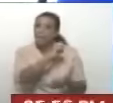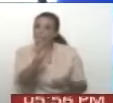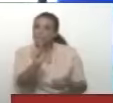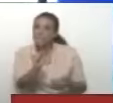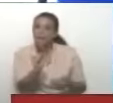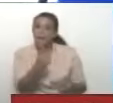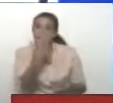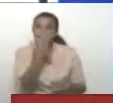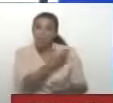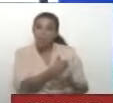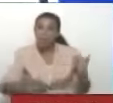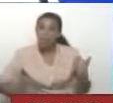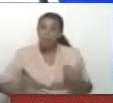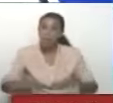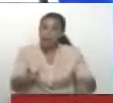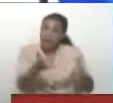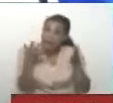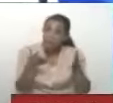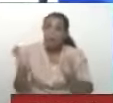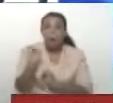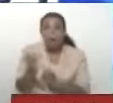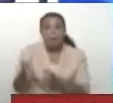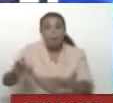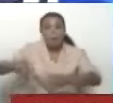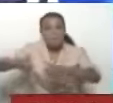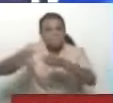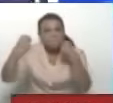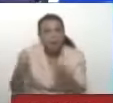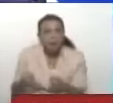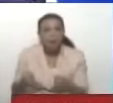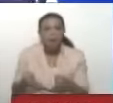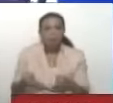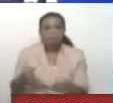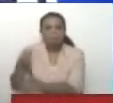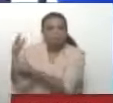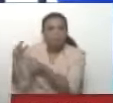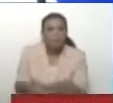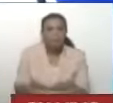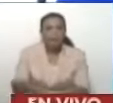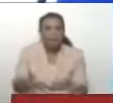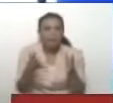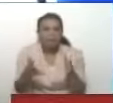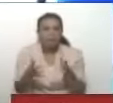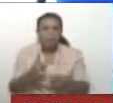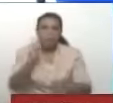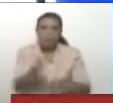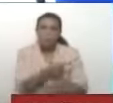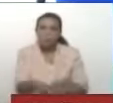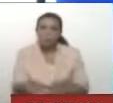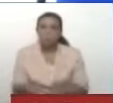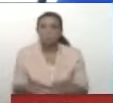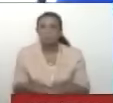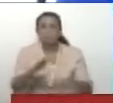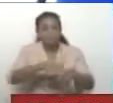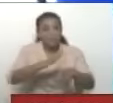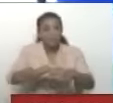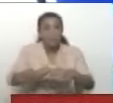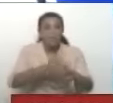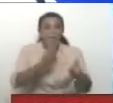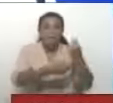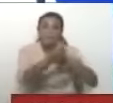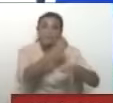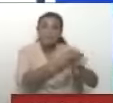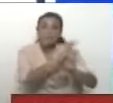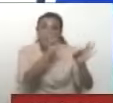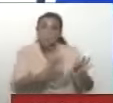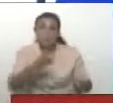Maduro dice que por las buenas o por las malas. Siempre van a ganar. Un medio llamado El Financiero.